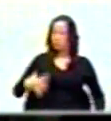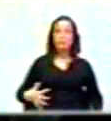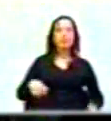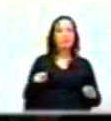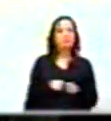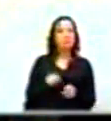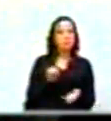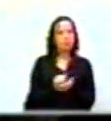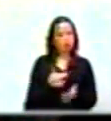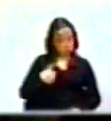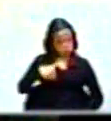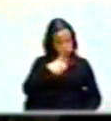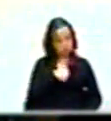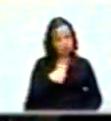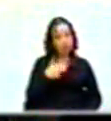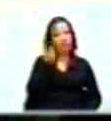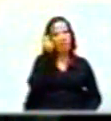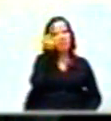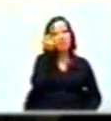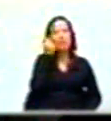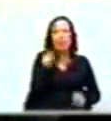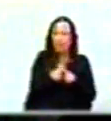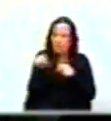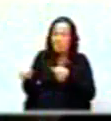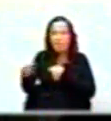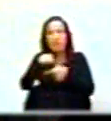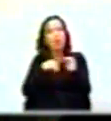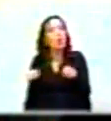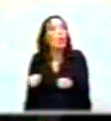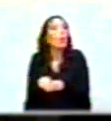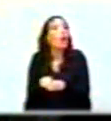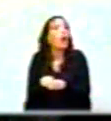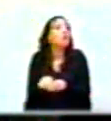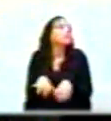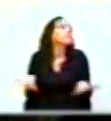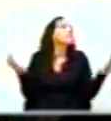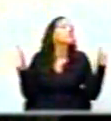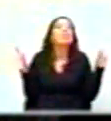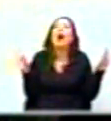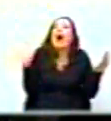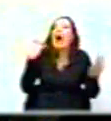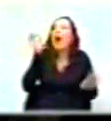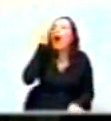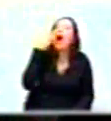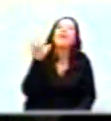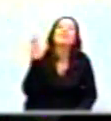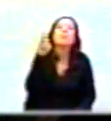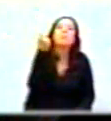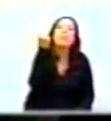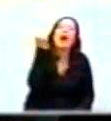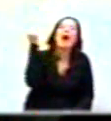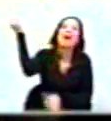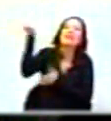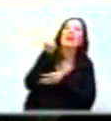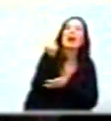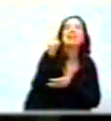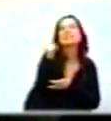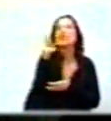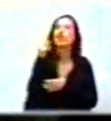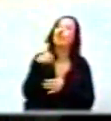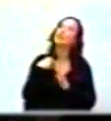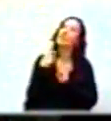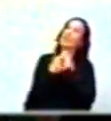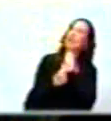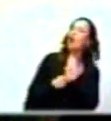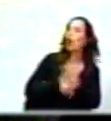entendamos que esta discusión no puede quedarse solamente en si la entrega de los dineros se hizo con el lleno de los requisitos